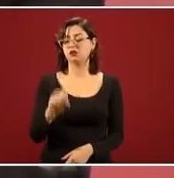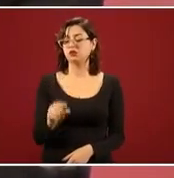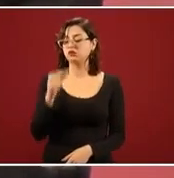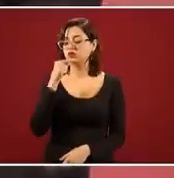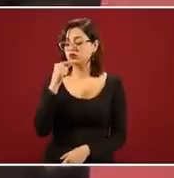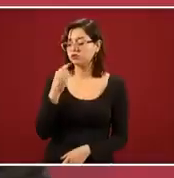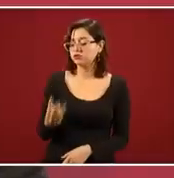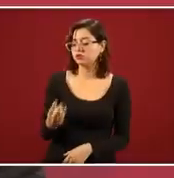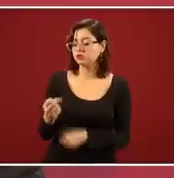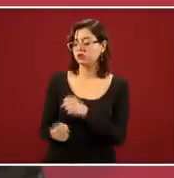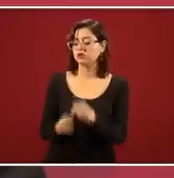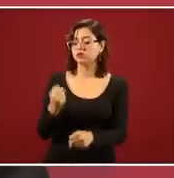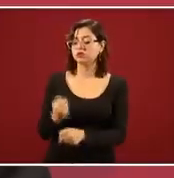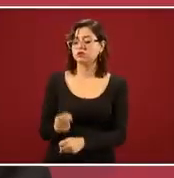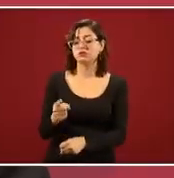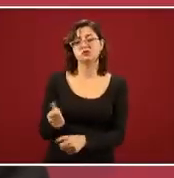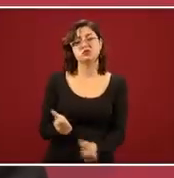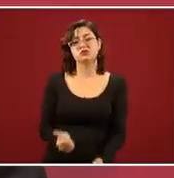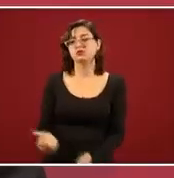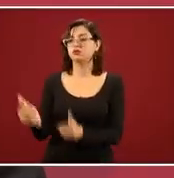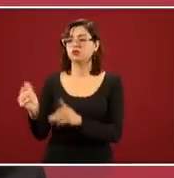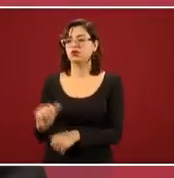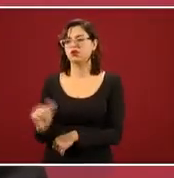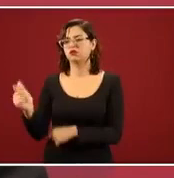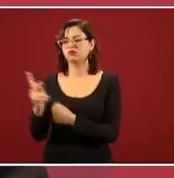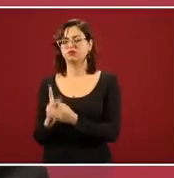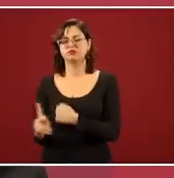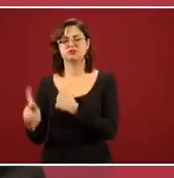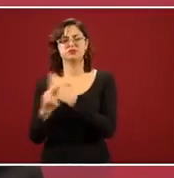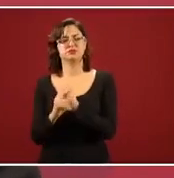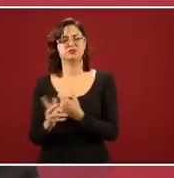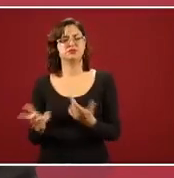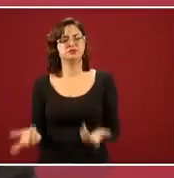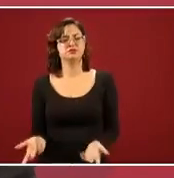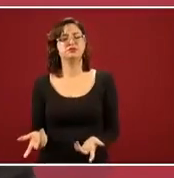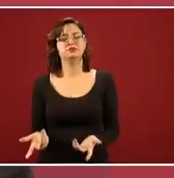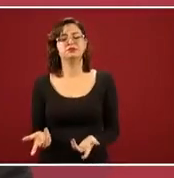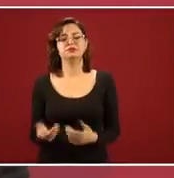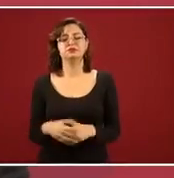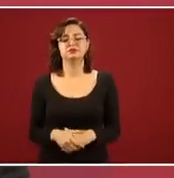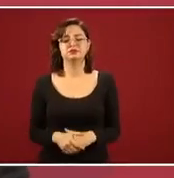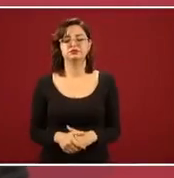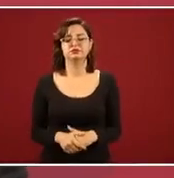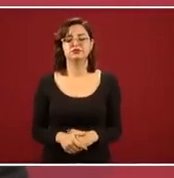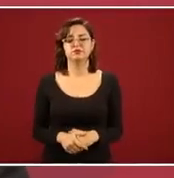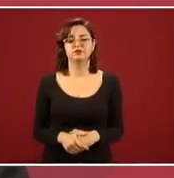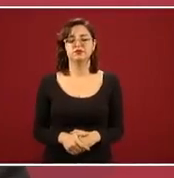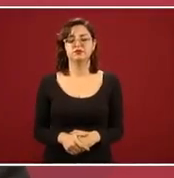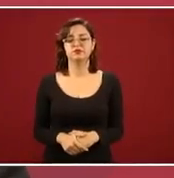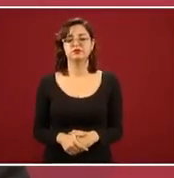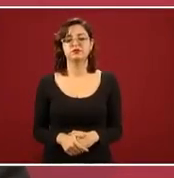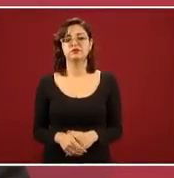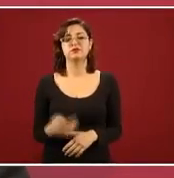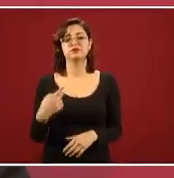años. Como lo dijimos aquí, la doctora que atendió